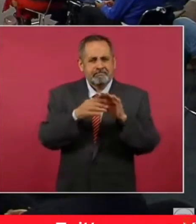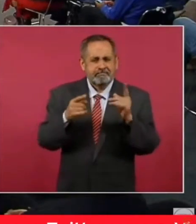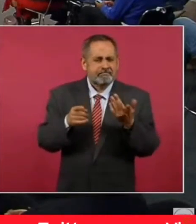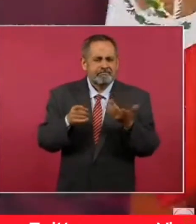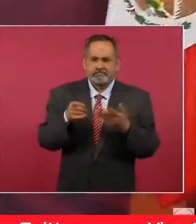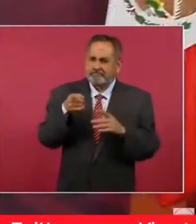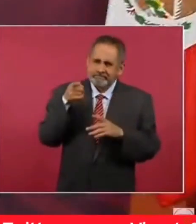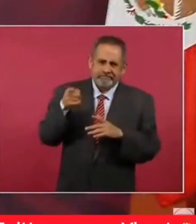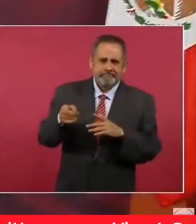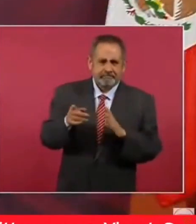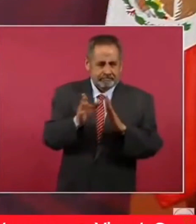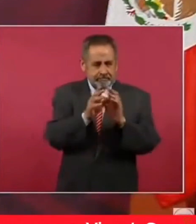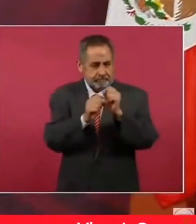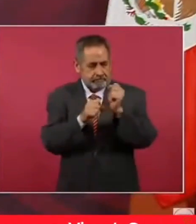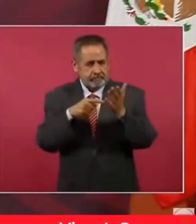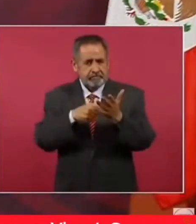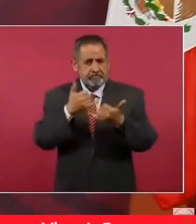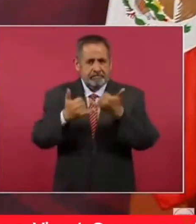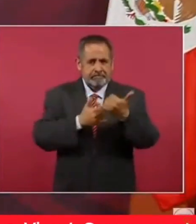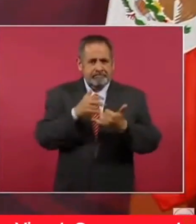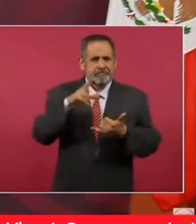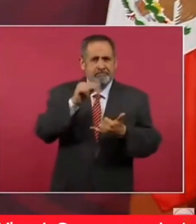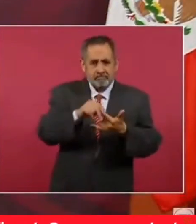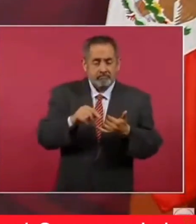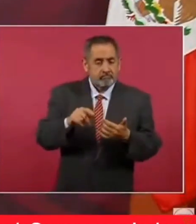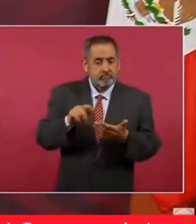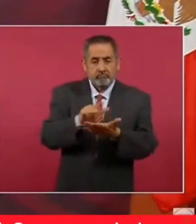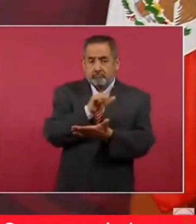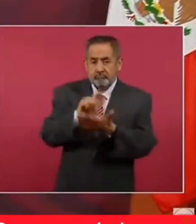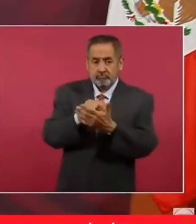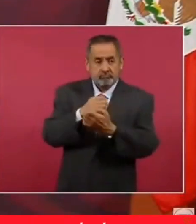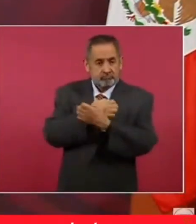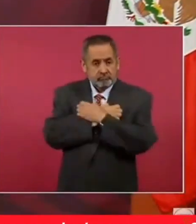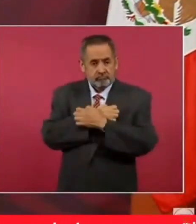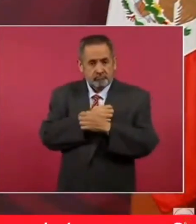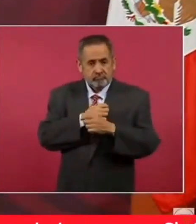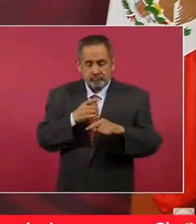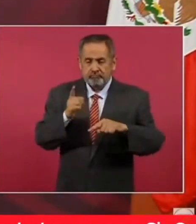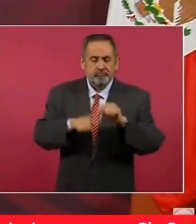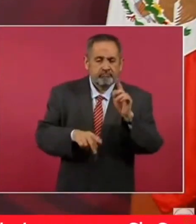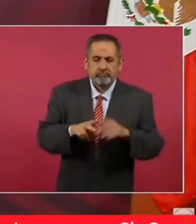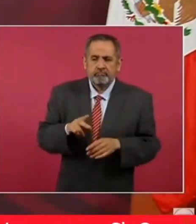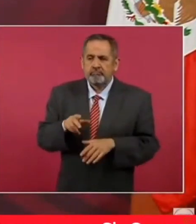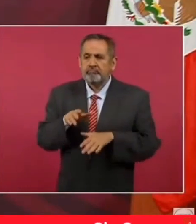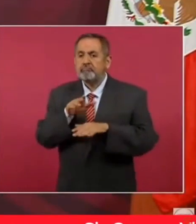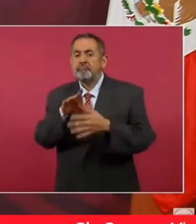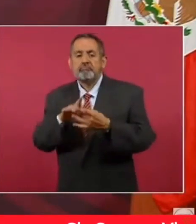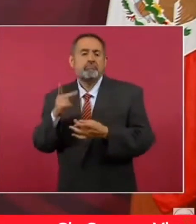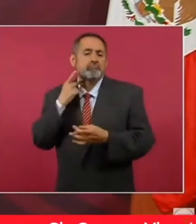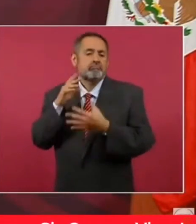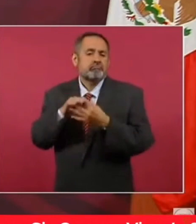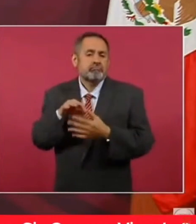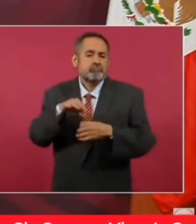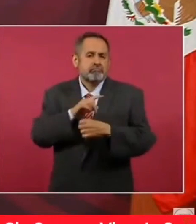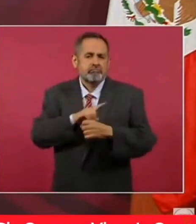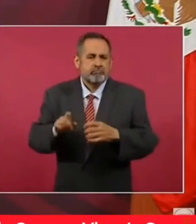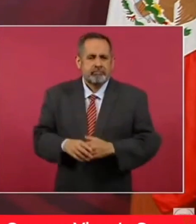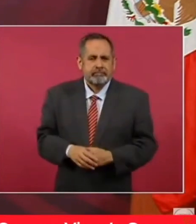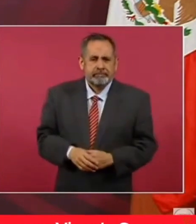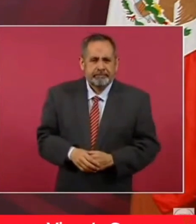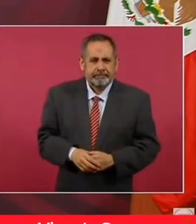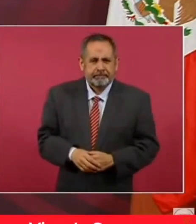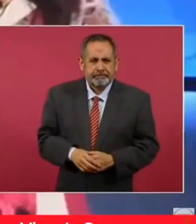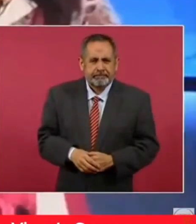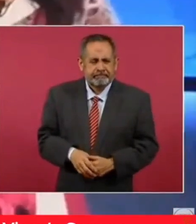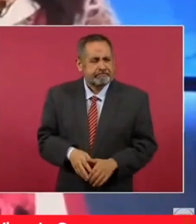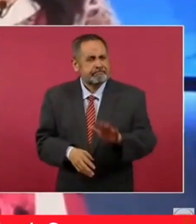Constitución, con las leyes, con la reforma educativa por consideraciones político-electorales. ¿Pero cómo detener